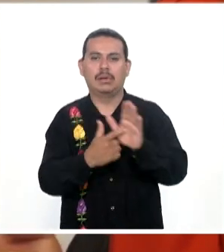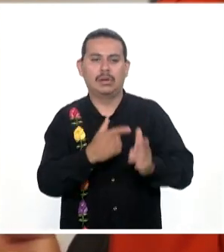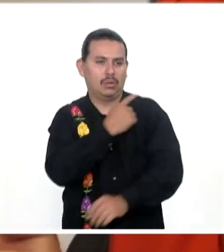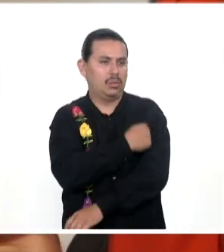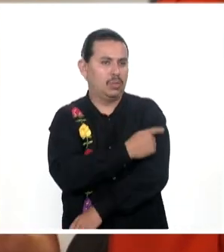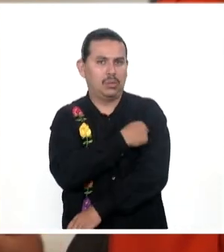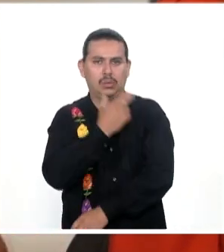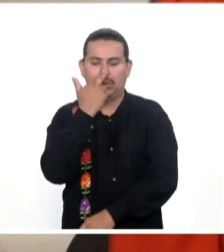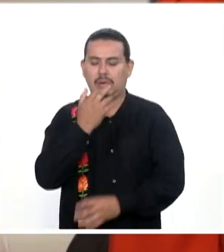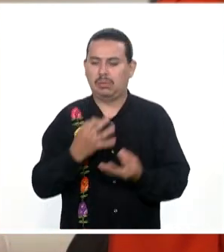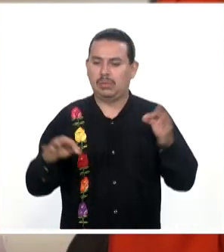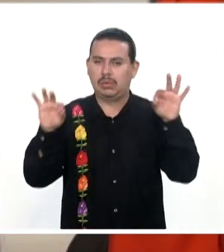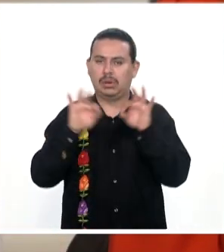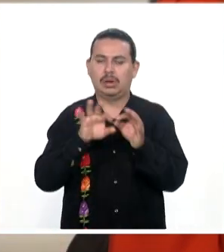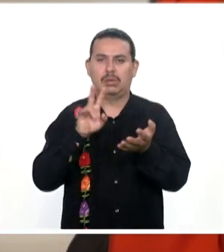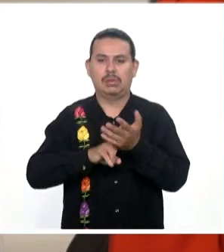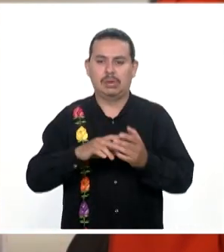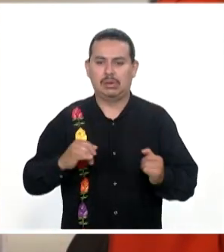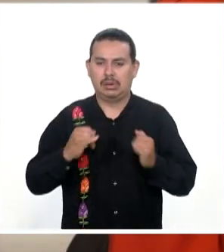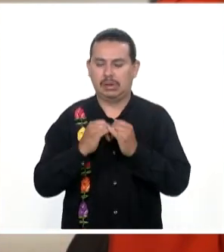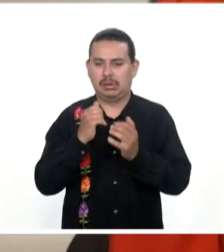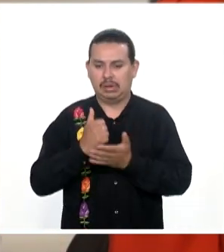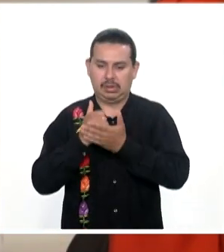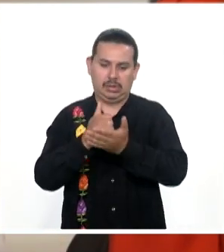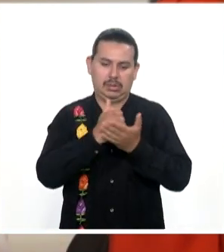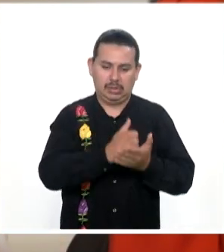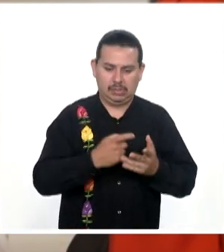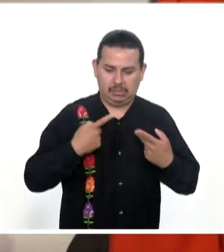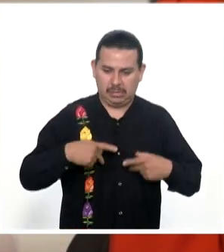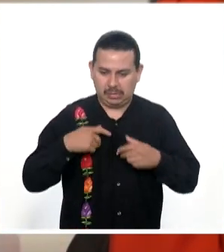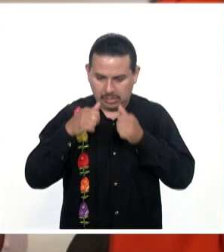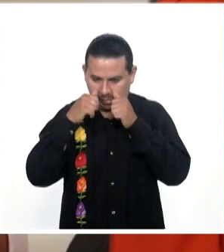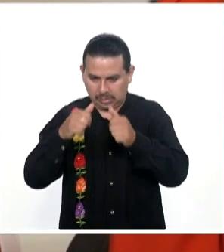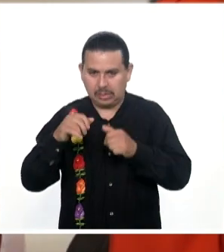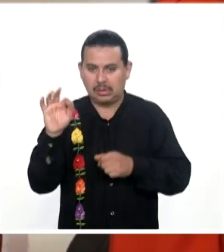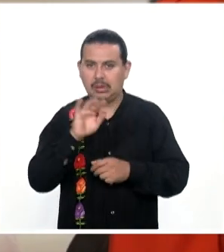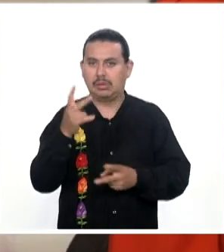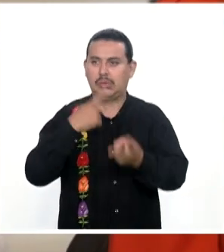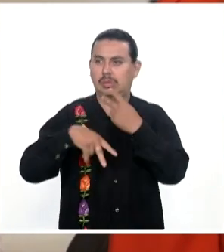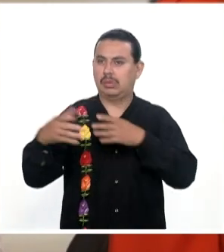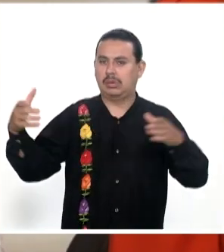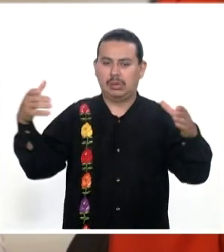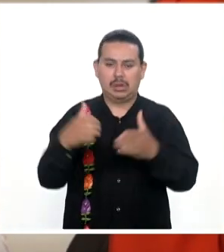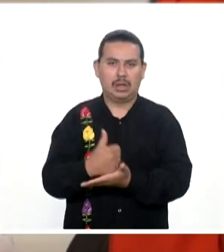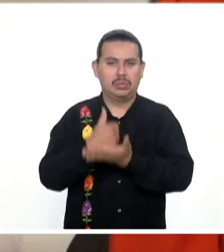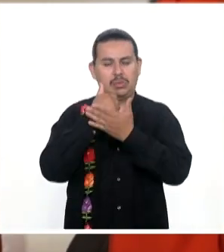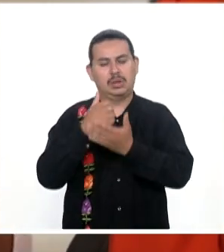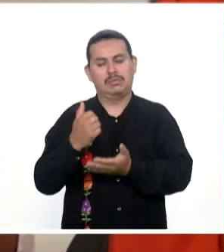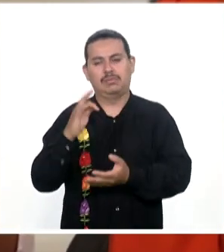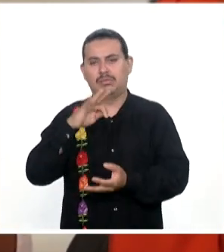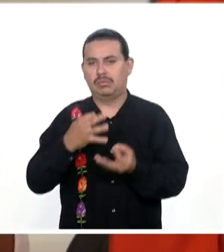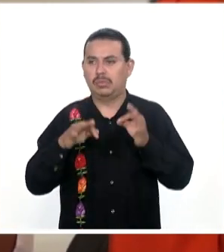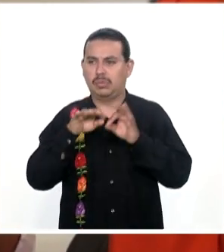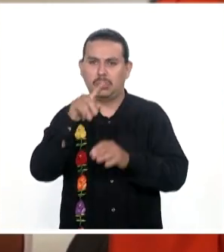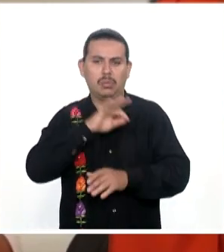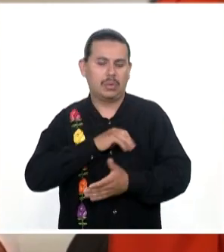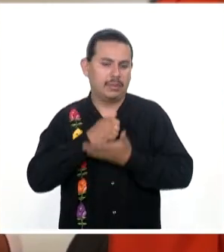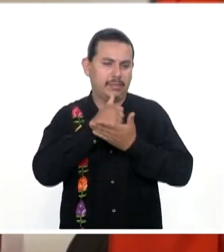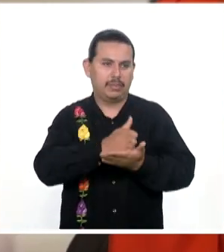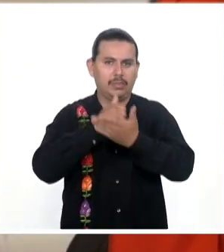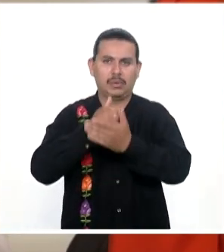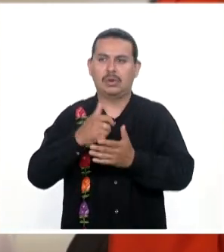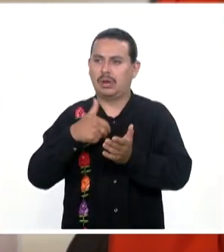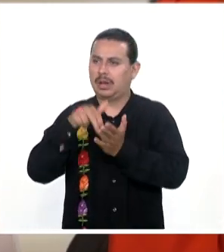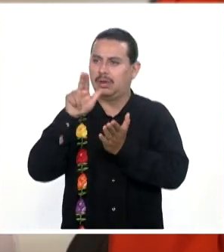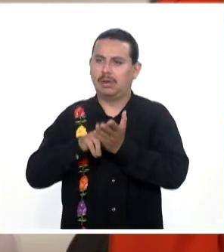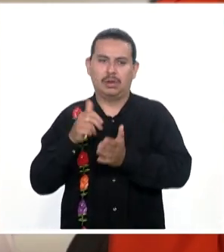Cruz Roja La Cruz Roja Es una institución De asistencia privada Que necesita De todas Y de todos ustedes Ustedes pueden ser Estas heroínas Y